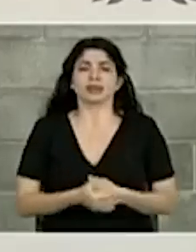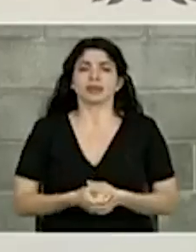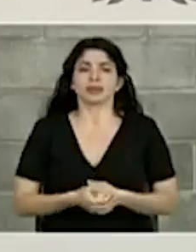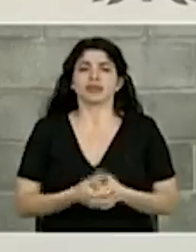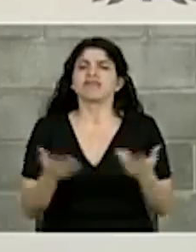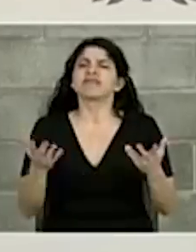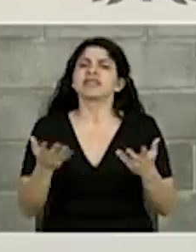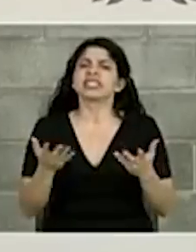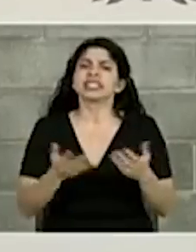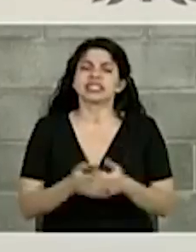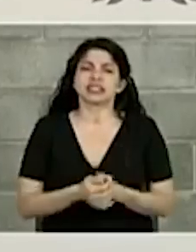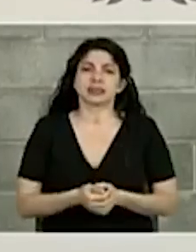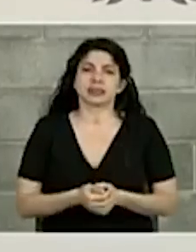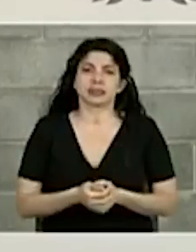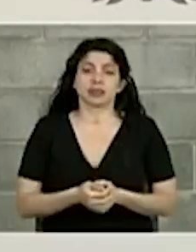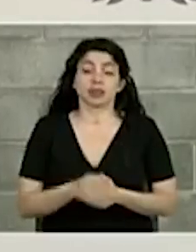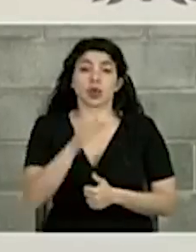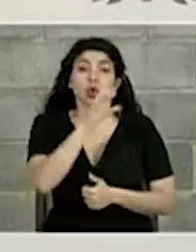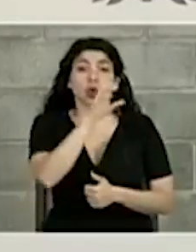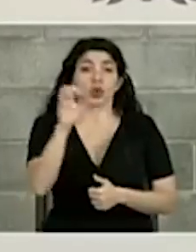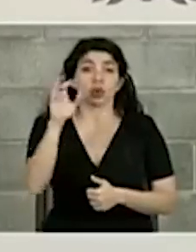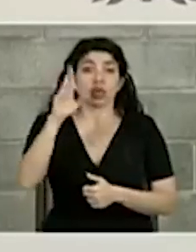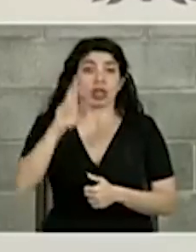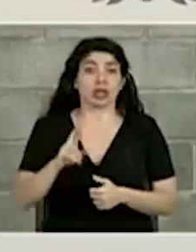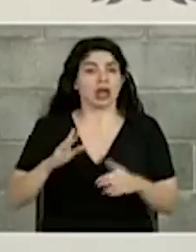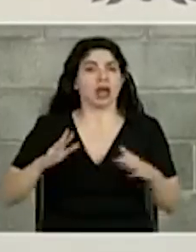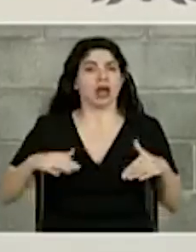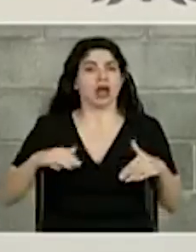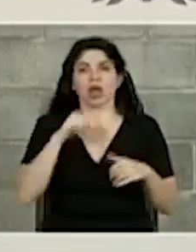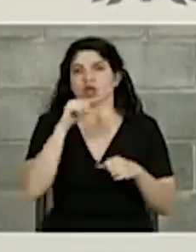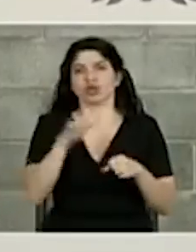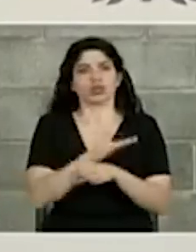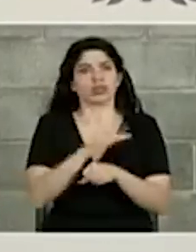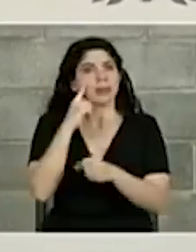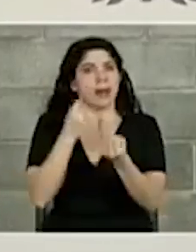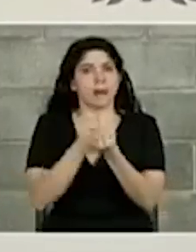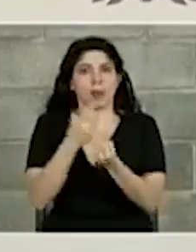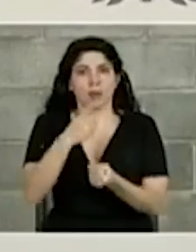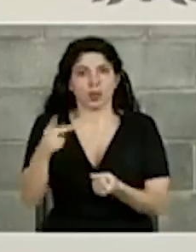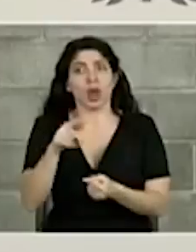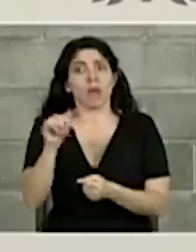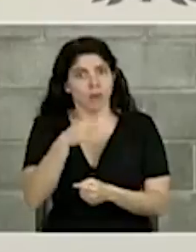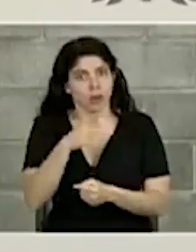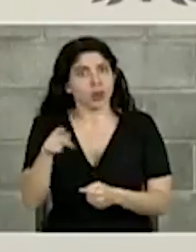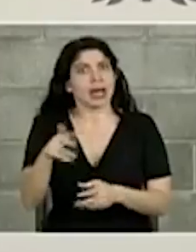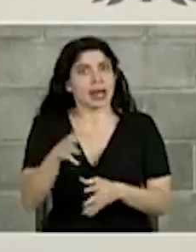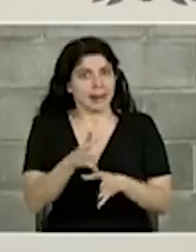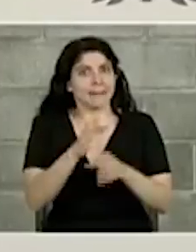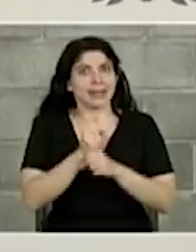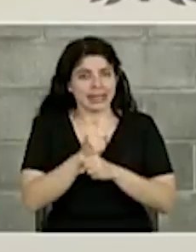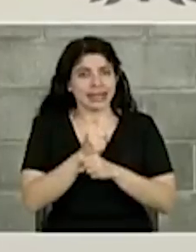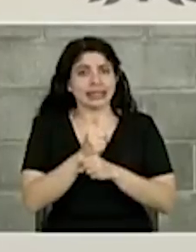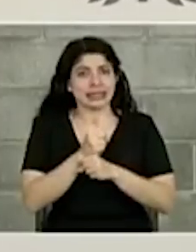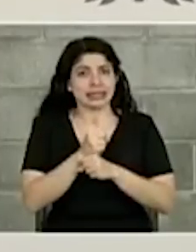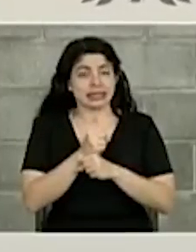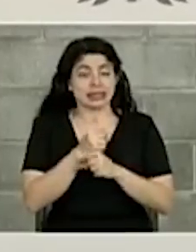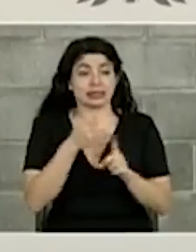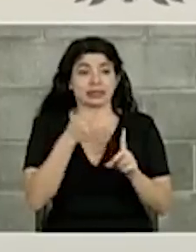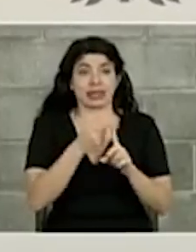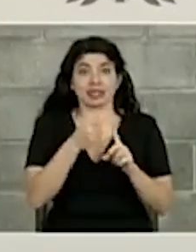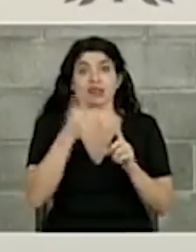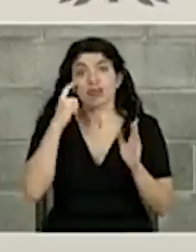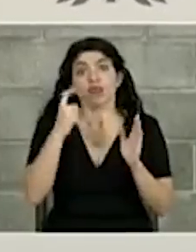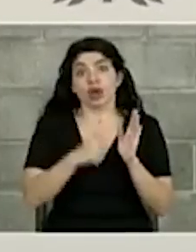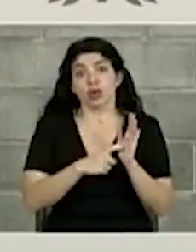Que es el hecho de que Costa Rica aún no ha hecho lo suficiente por Punta Arenas como Punta Arenas lo merece. Partiendo de ese